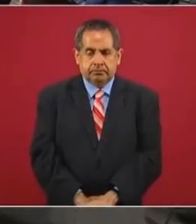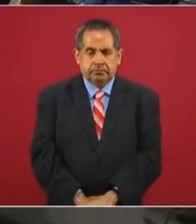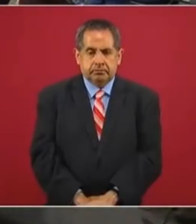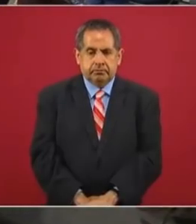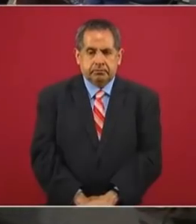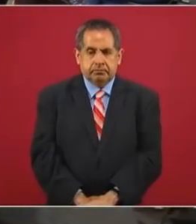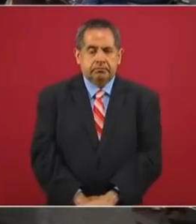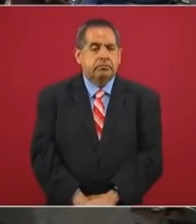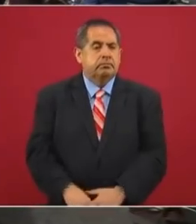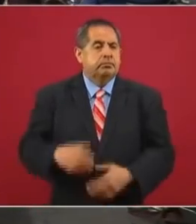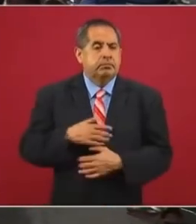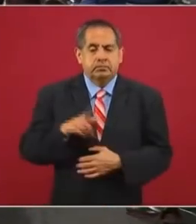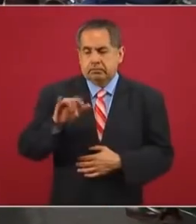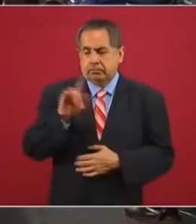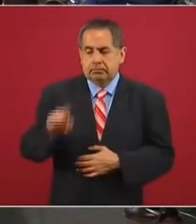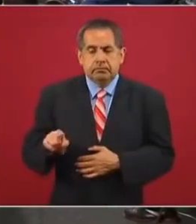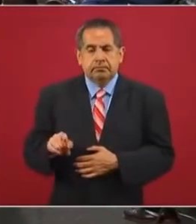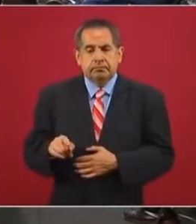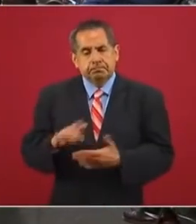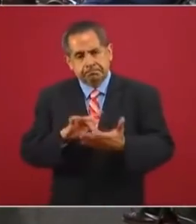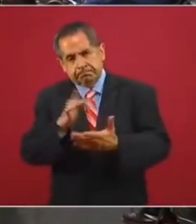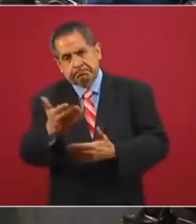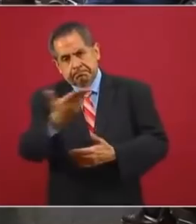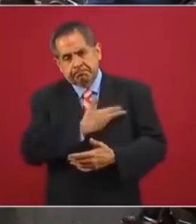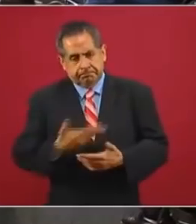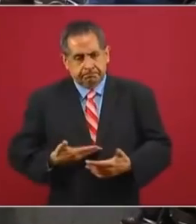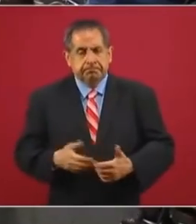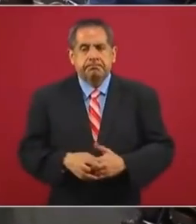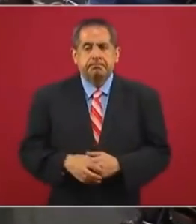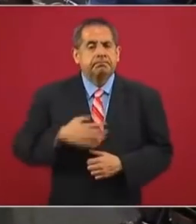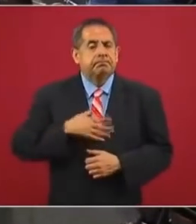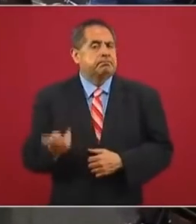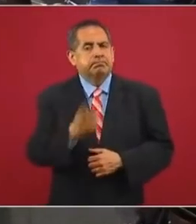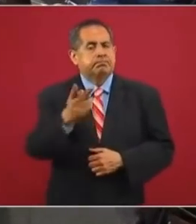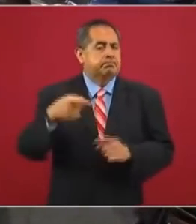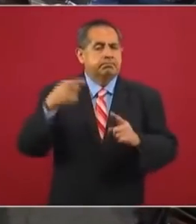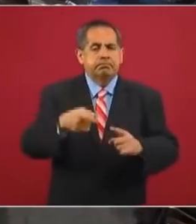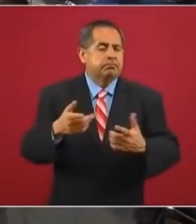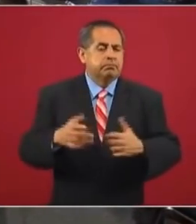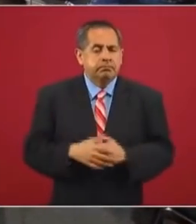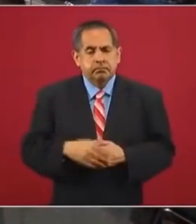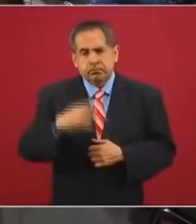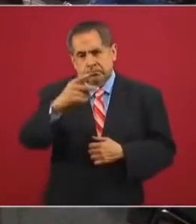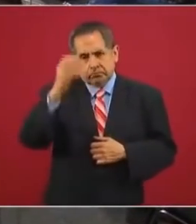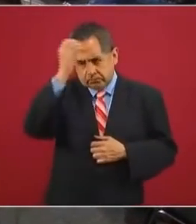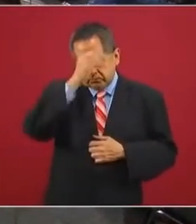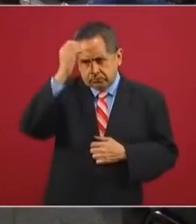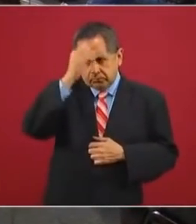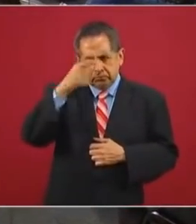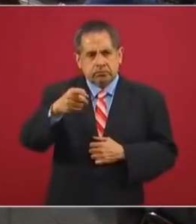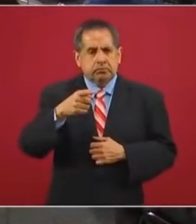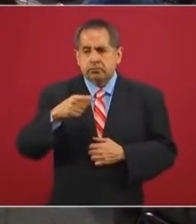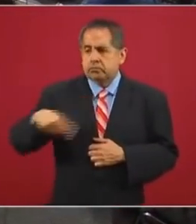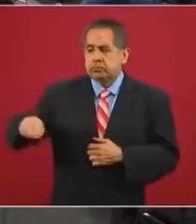Lisbeth Álvarez, Diario Basta, Grupo Cantón. Gracias, presidente. Mi pregunta sería, ¿cuál es su opinión sobre que los